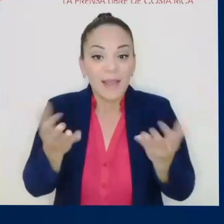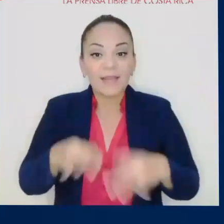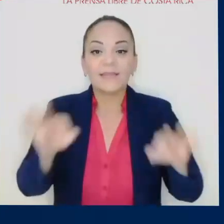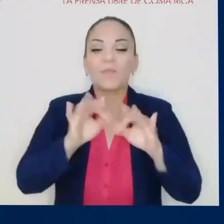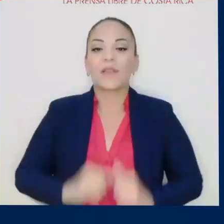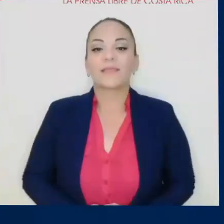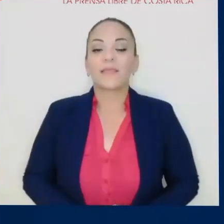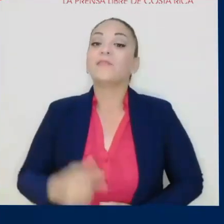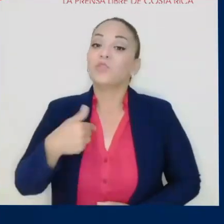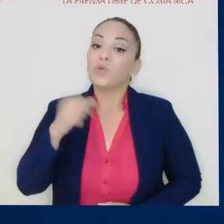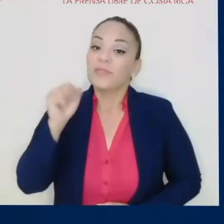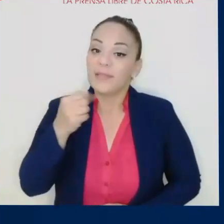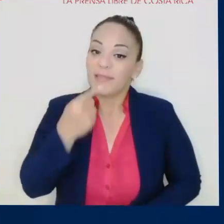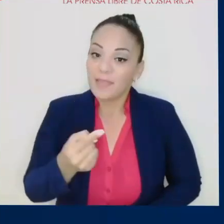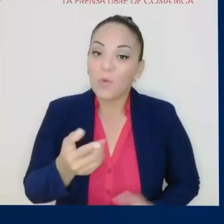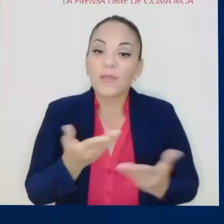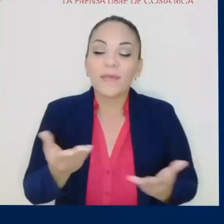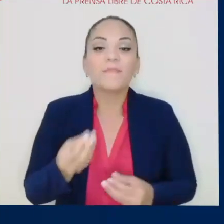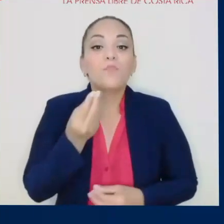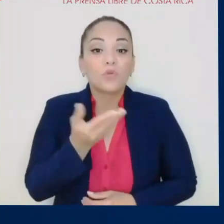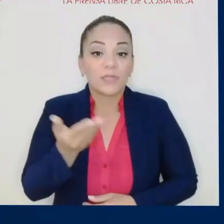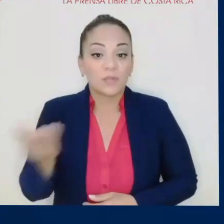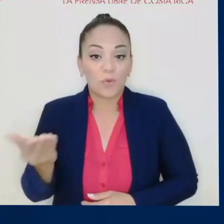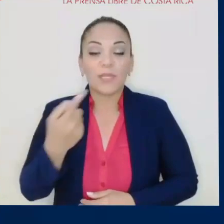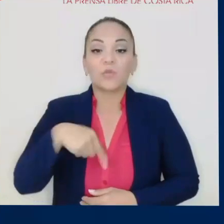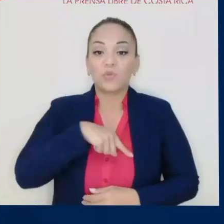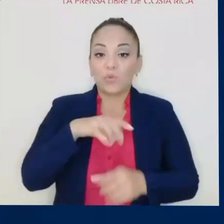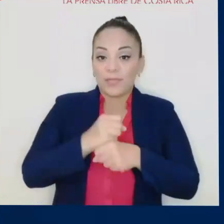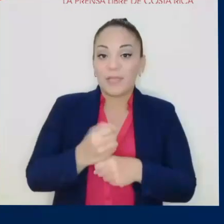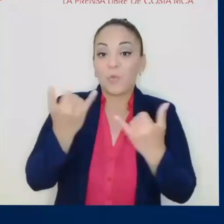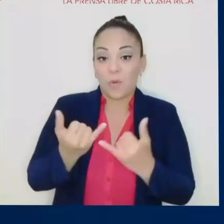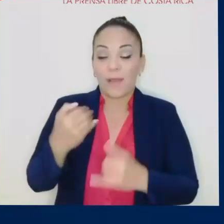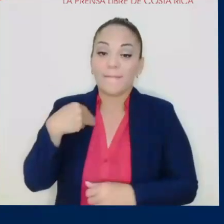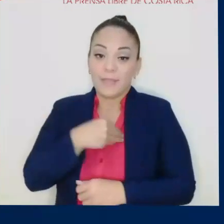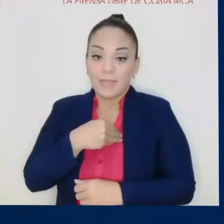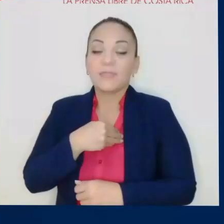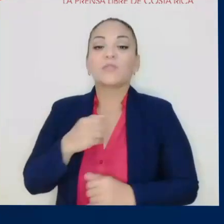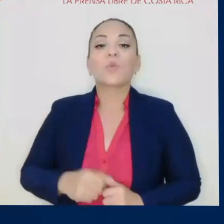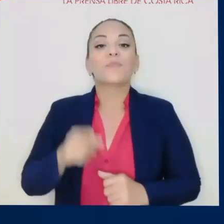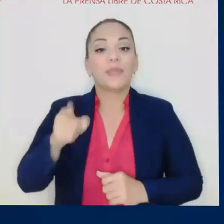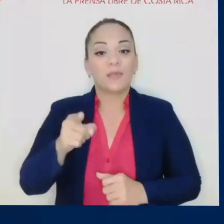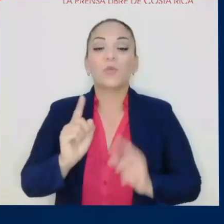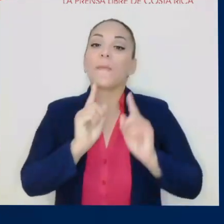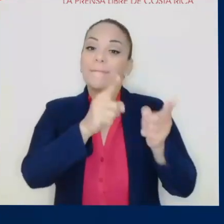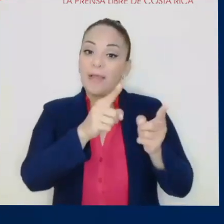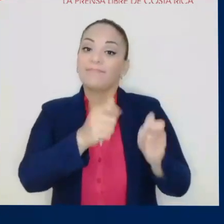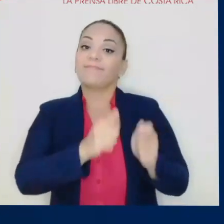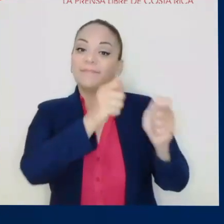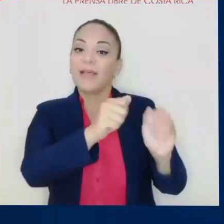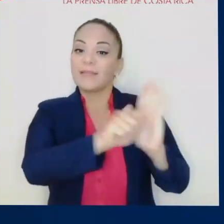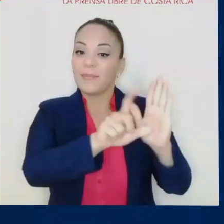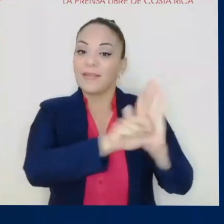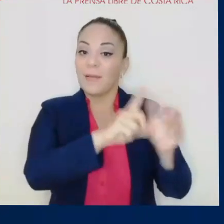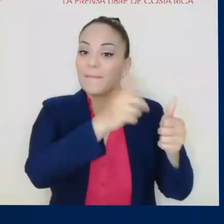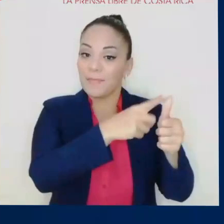general. Si tengo que advertir que muchas de estas cosas que nosotros estamos haciendo, ministro, pasan por la Asamblea